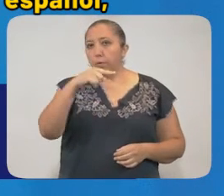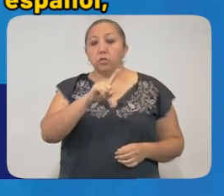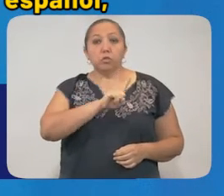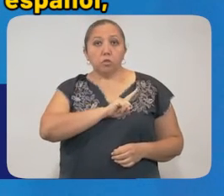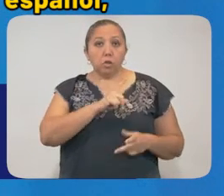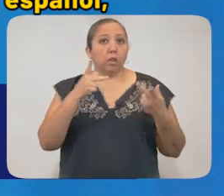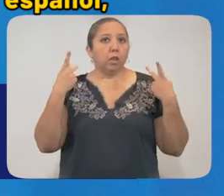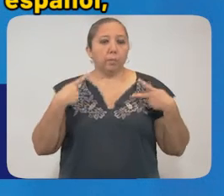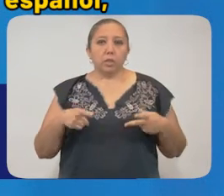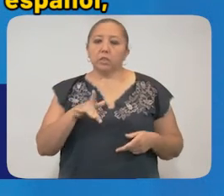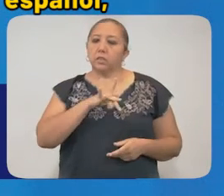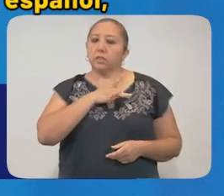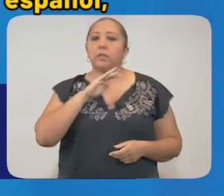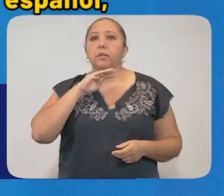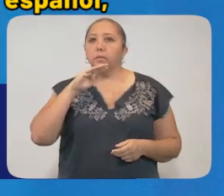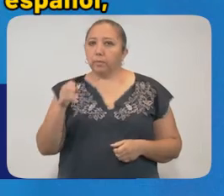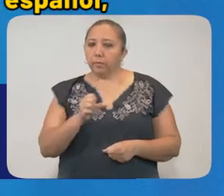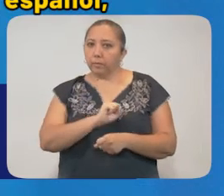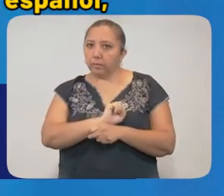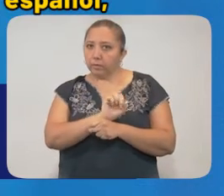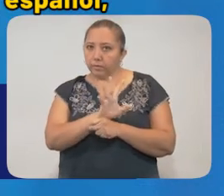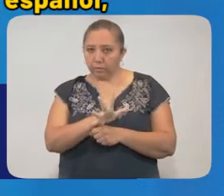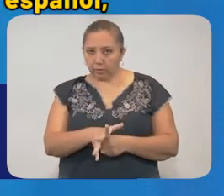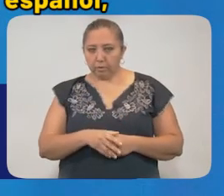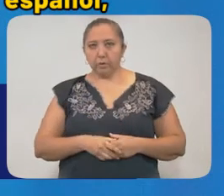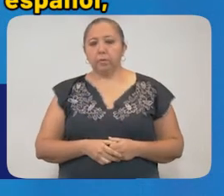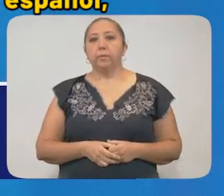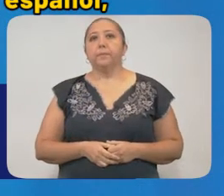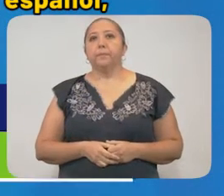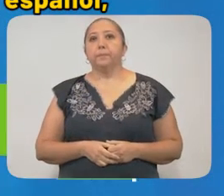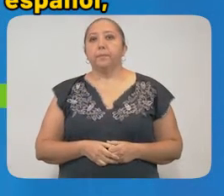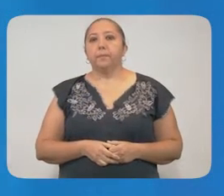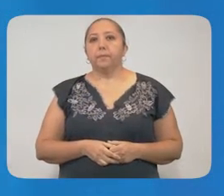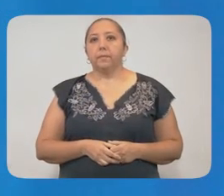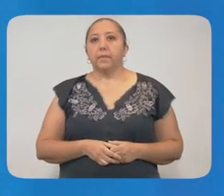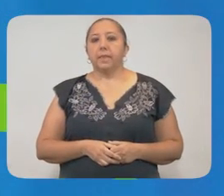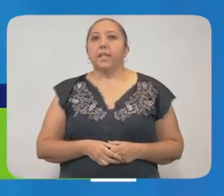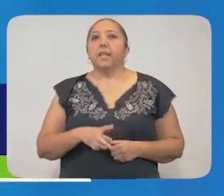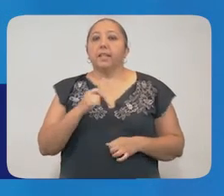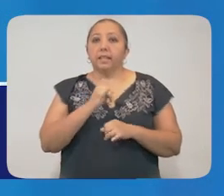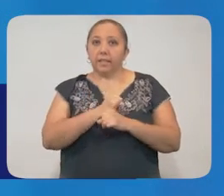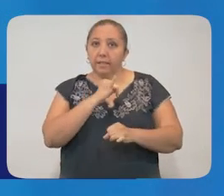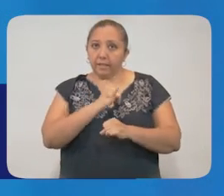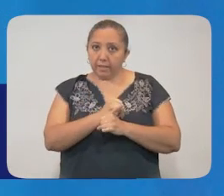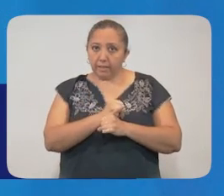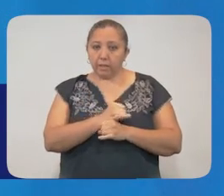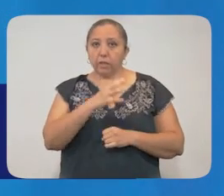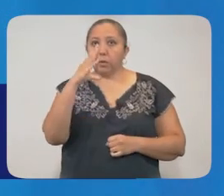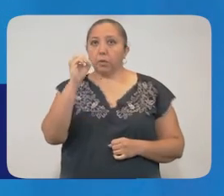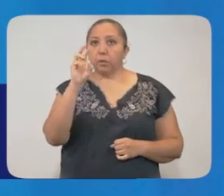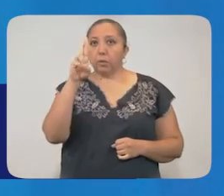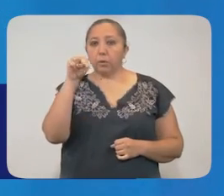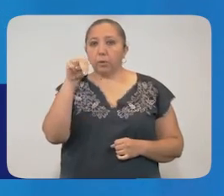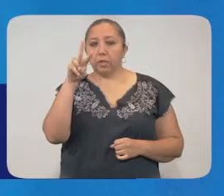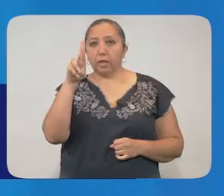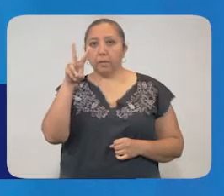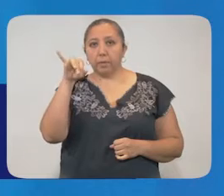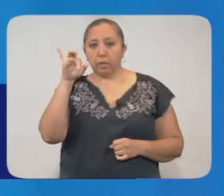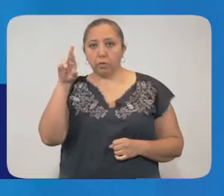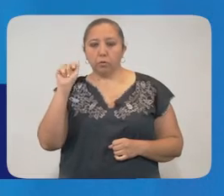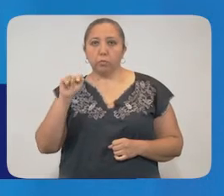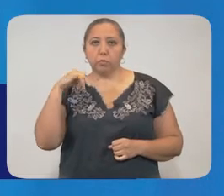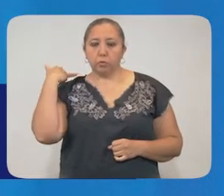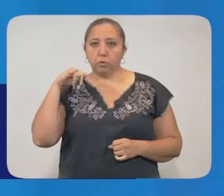exclusivo de personas que presenten síntomas del coronavirus COVID-19. En la página de internet coronavirus.yucatan